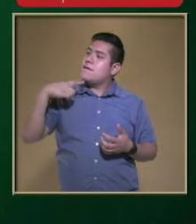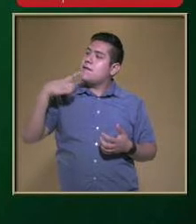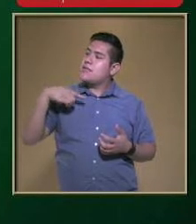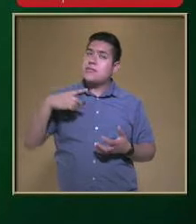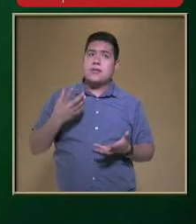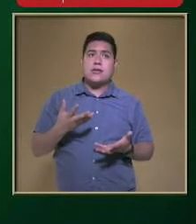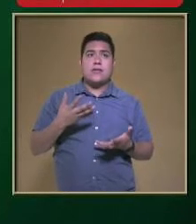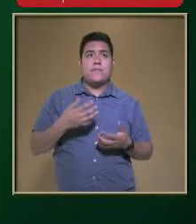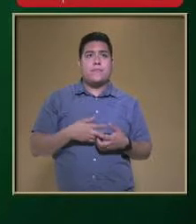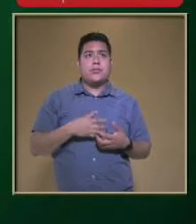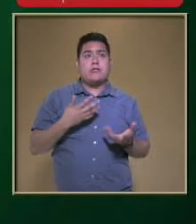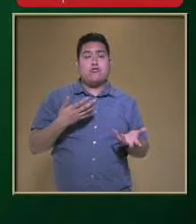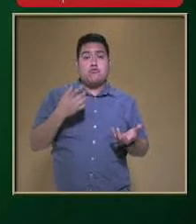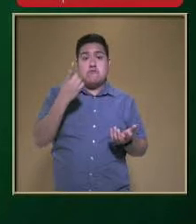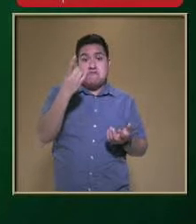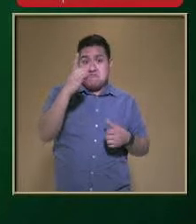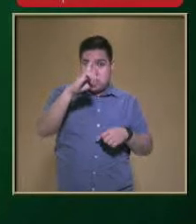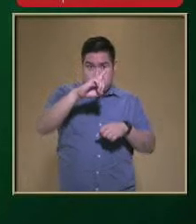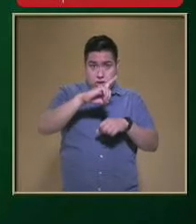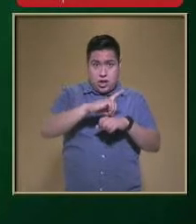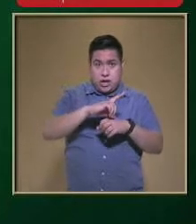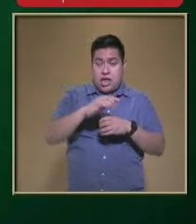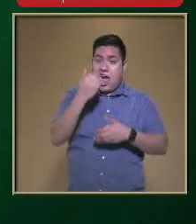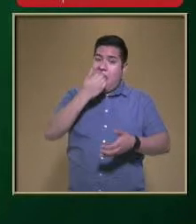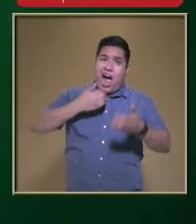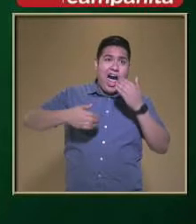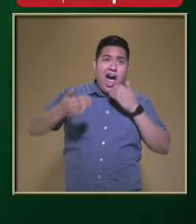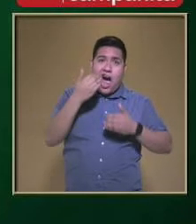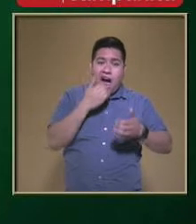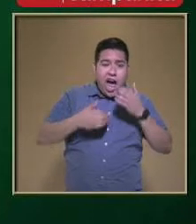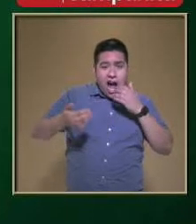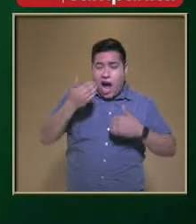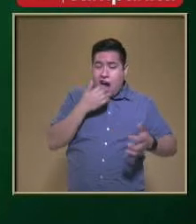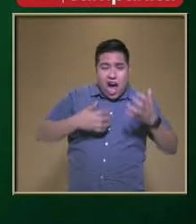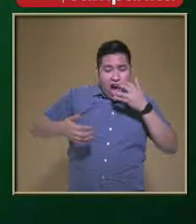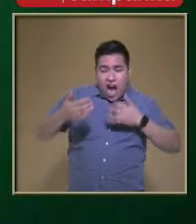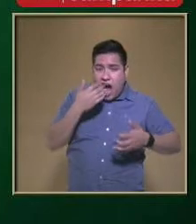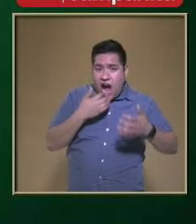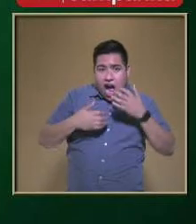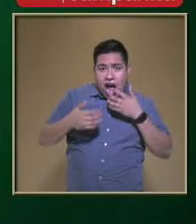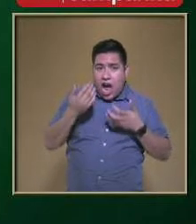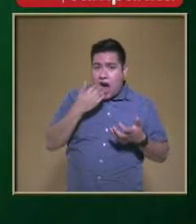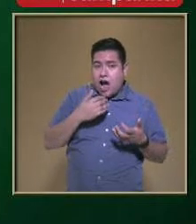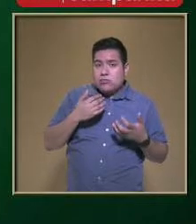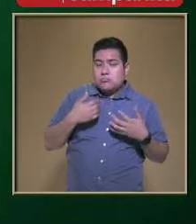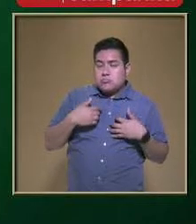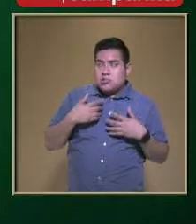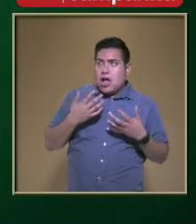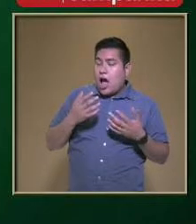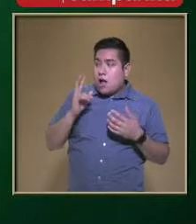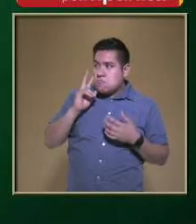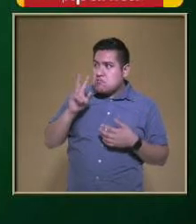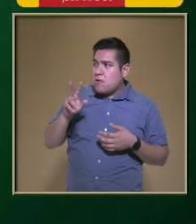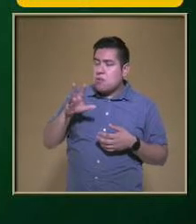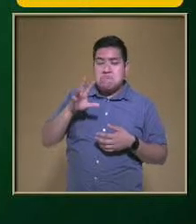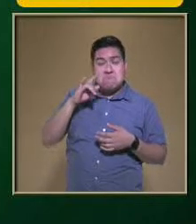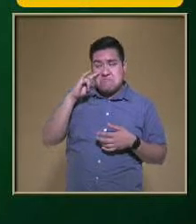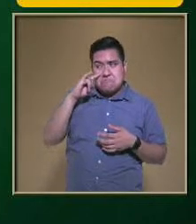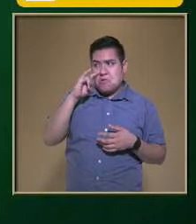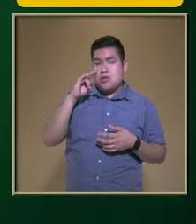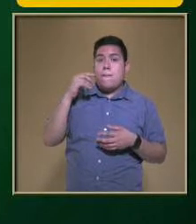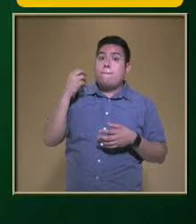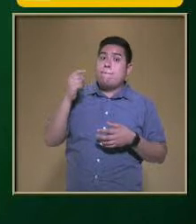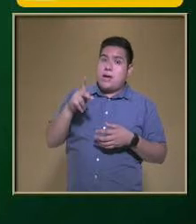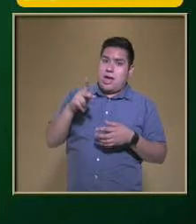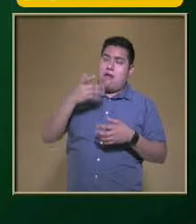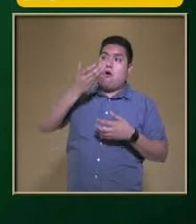con un día Que comamos En exceso Pues obviamente A lo mejor No se nos va a notar La obesidad Pero con el paso De los